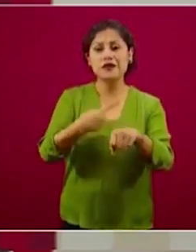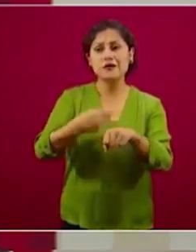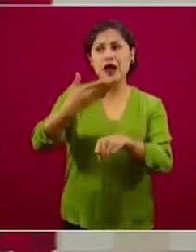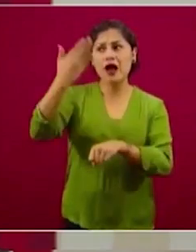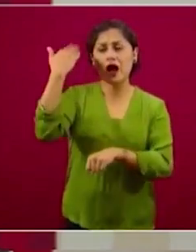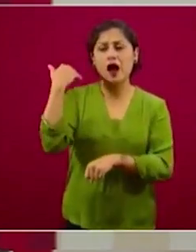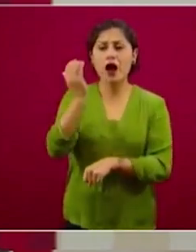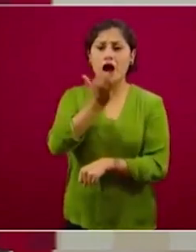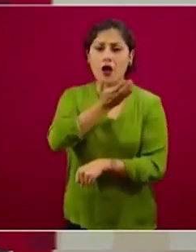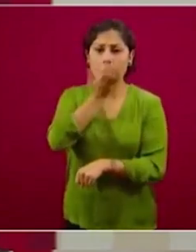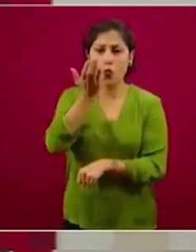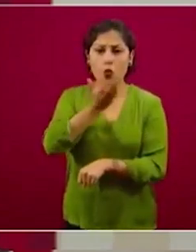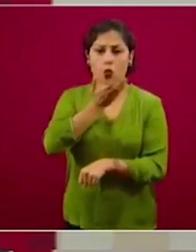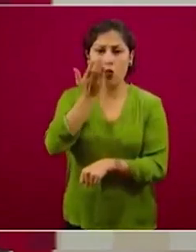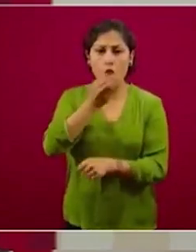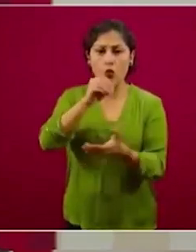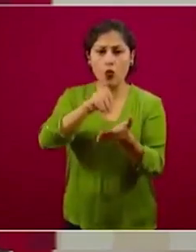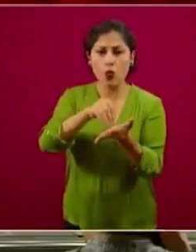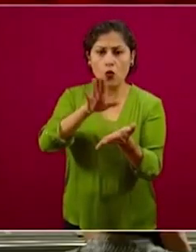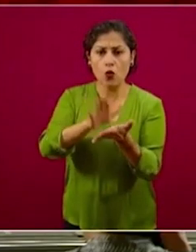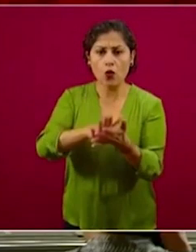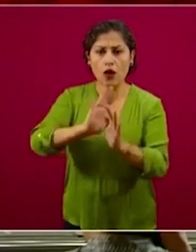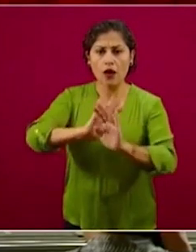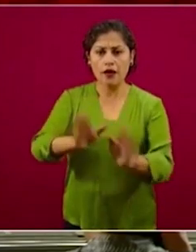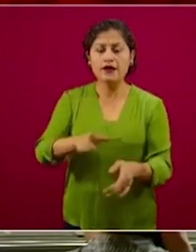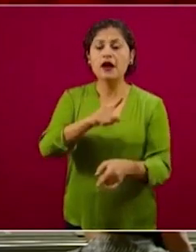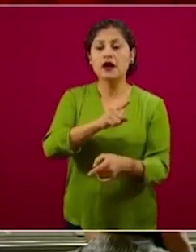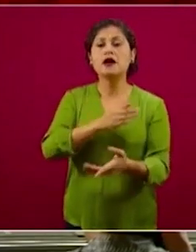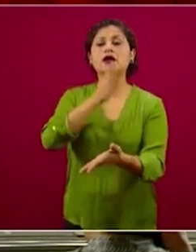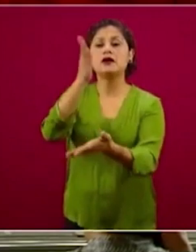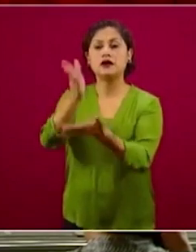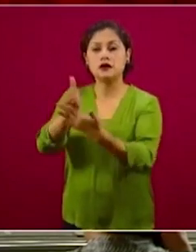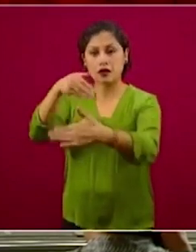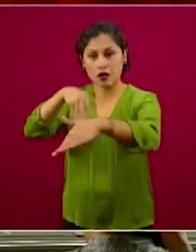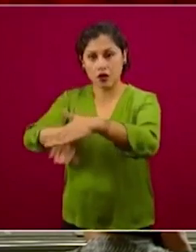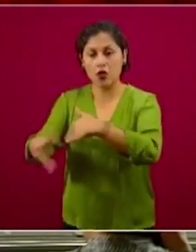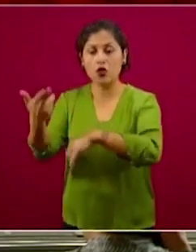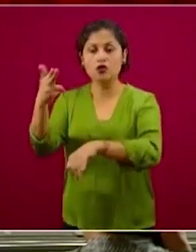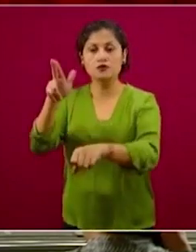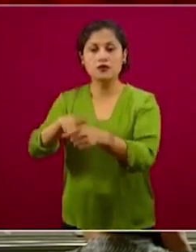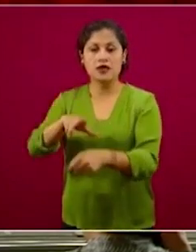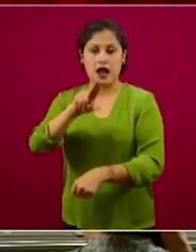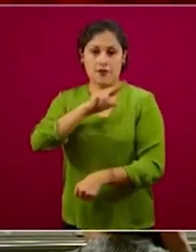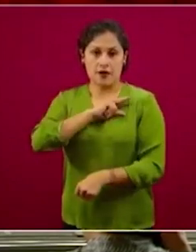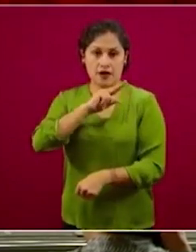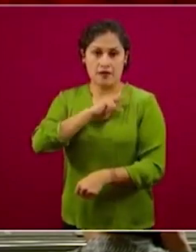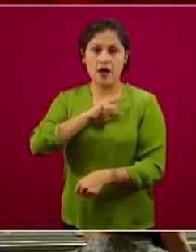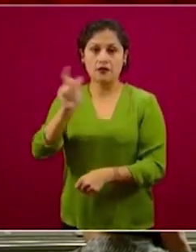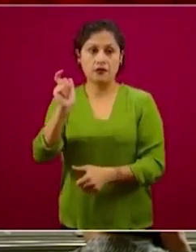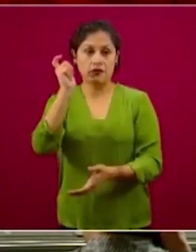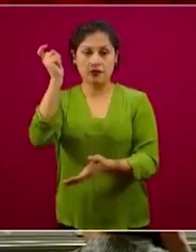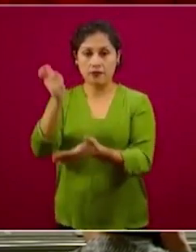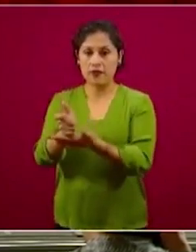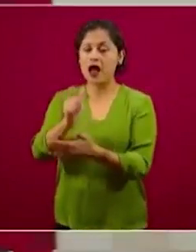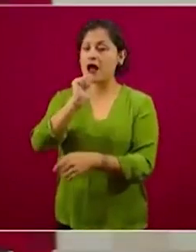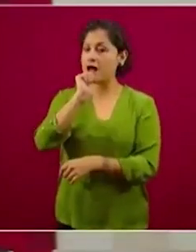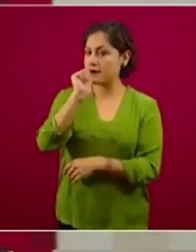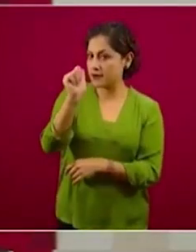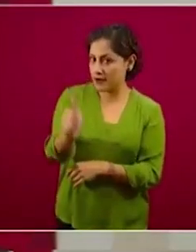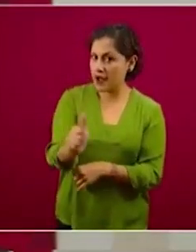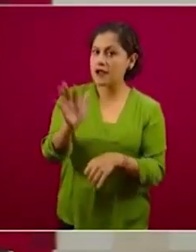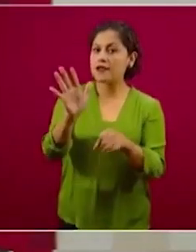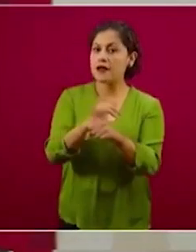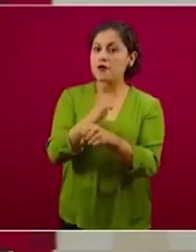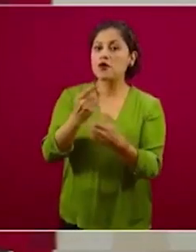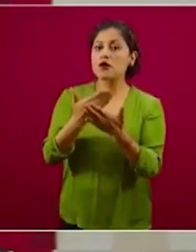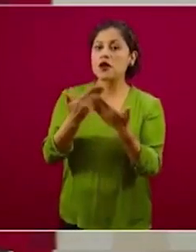atender en instalaciones privadas, sin costo, sin costo, porque las instituciones a las